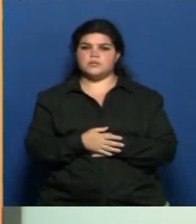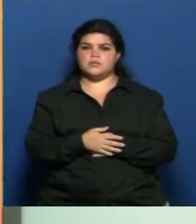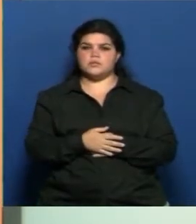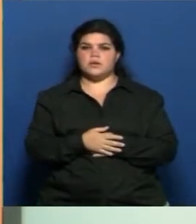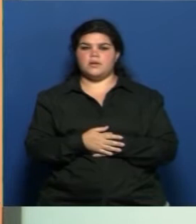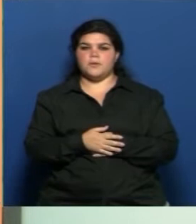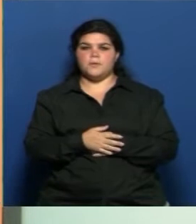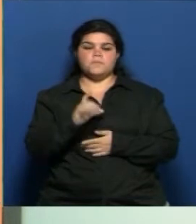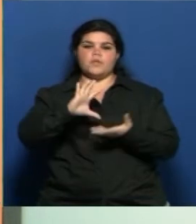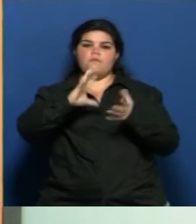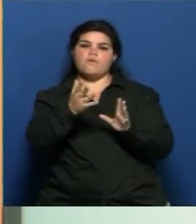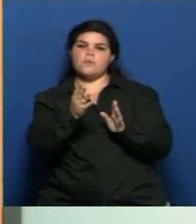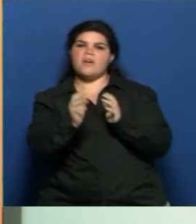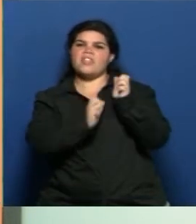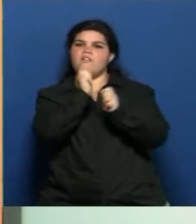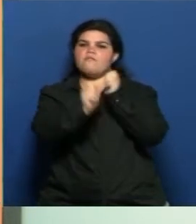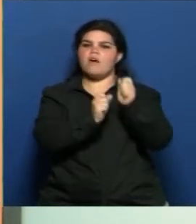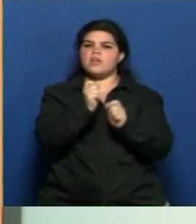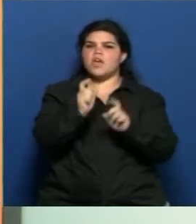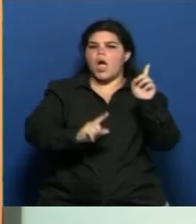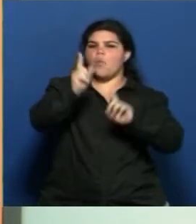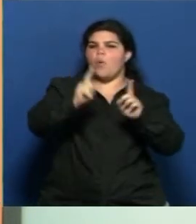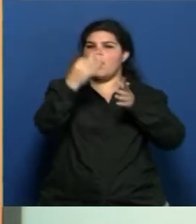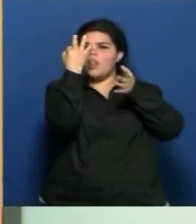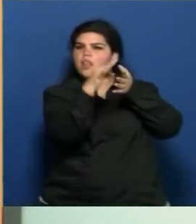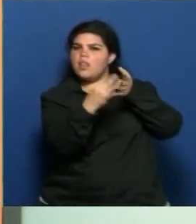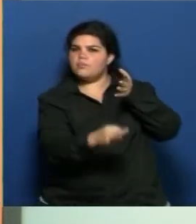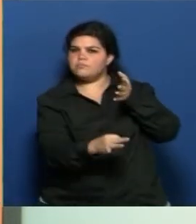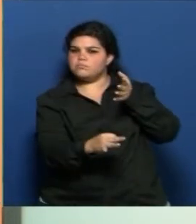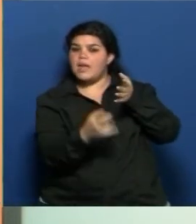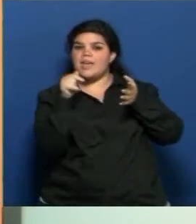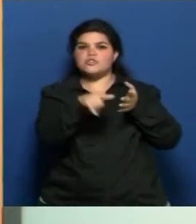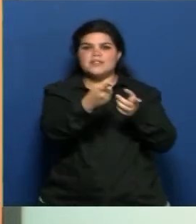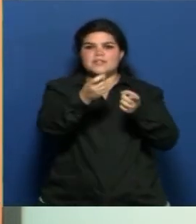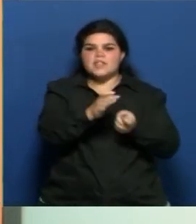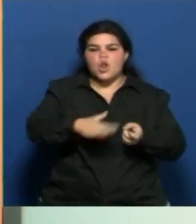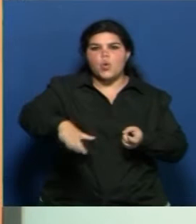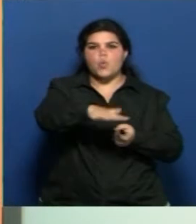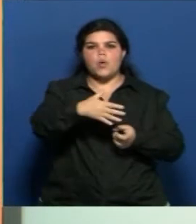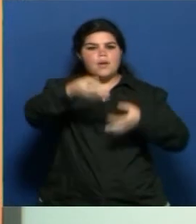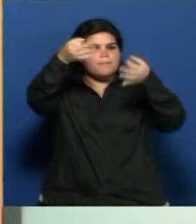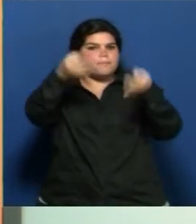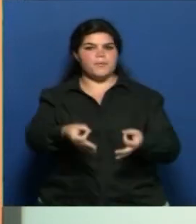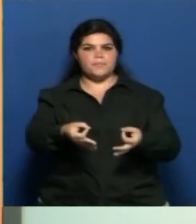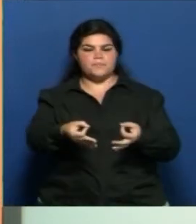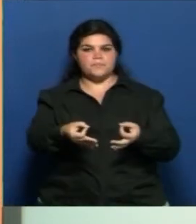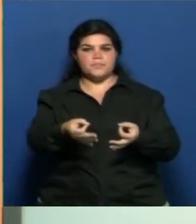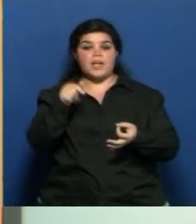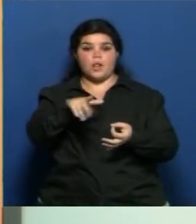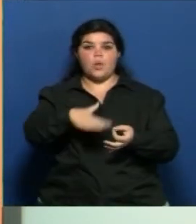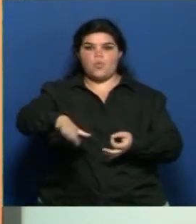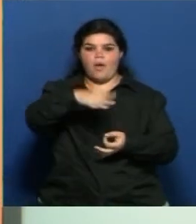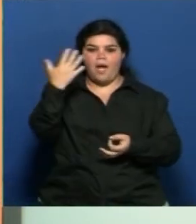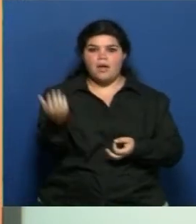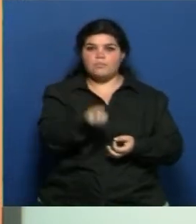perfiles industriales que va a haber que tratar y para eso hay que buscar los lugares más adecuados. Una vez que se ubican esos